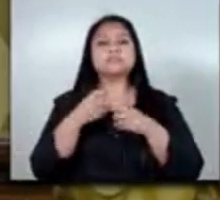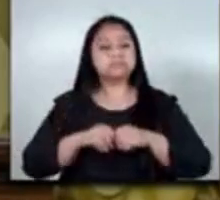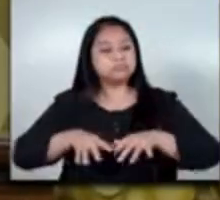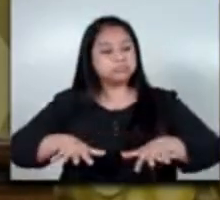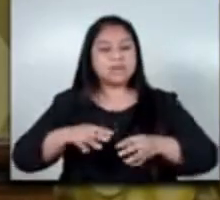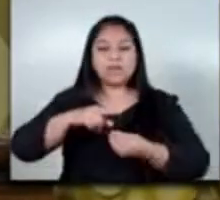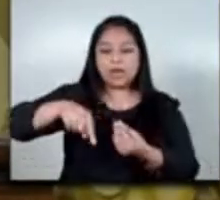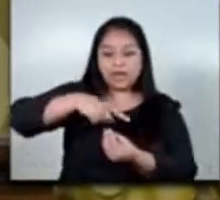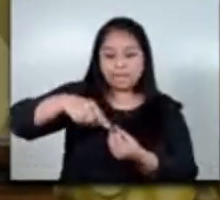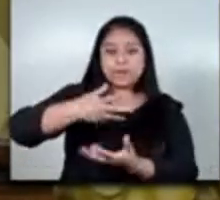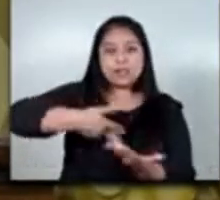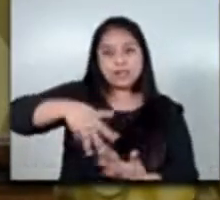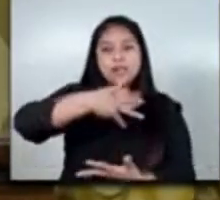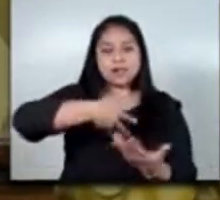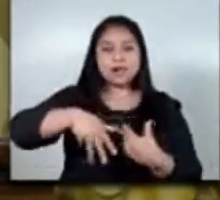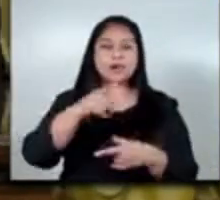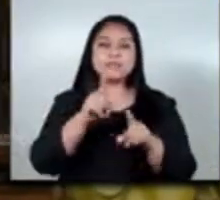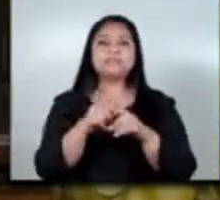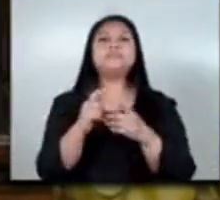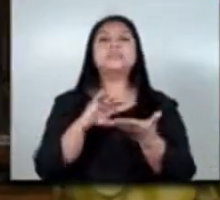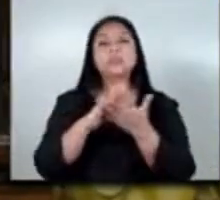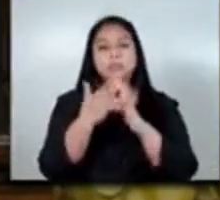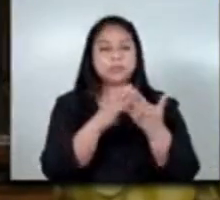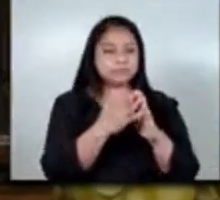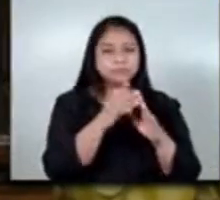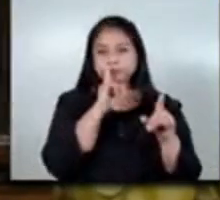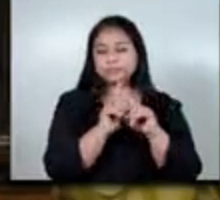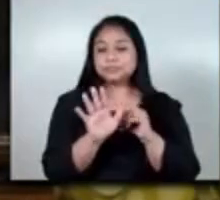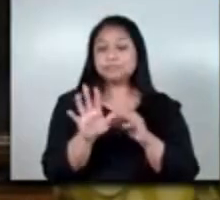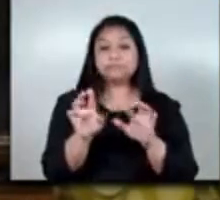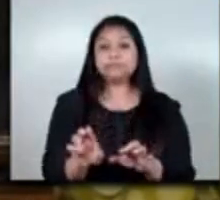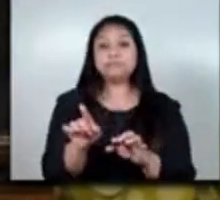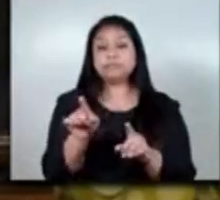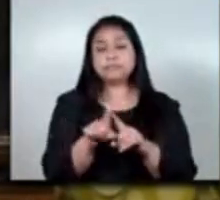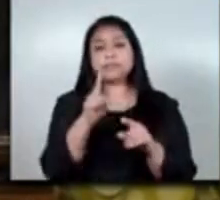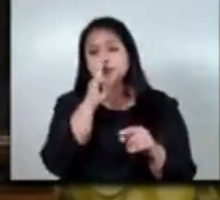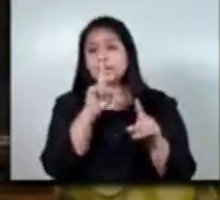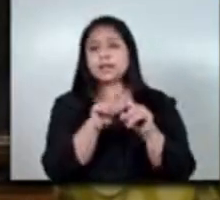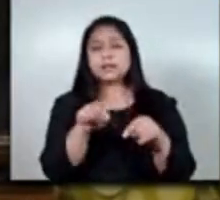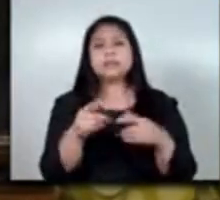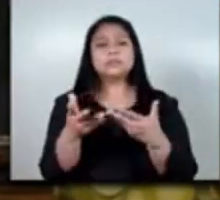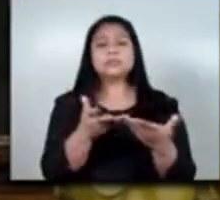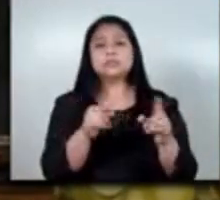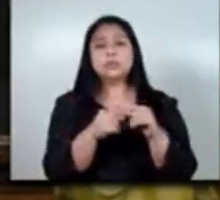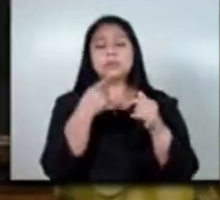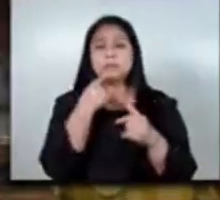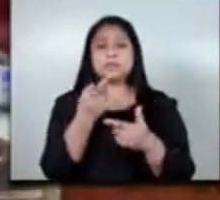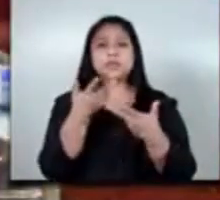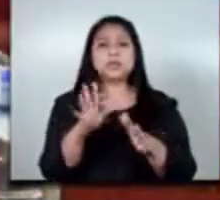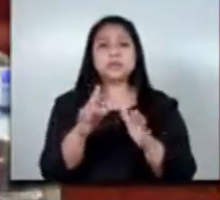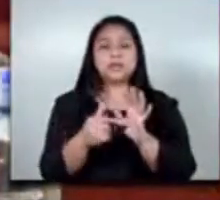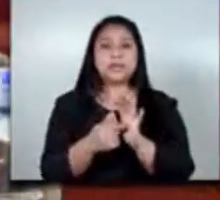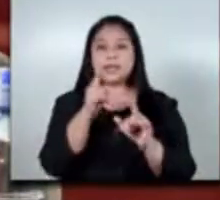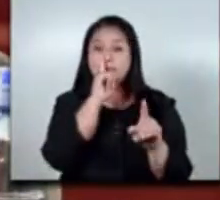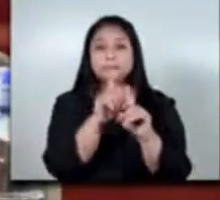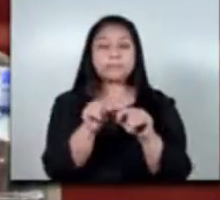familiar la estructura social y la estructura comunitaria de esa persona y que esto se vuelva un ciclo productivo en